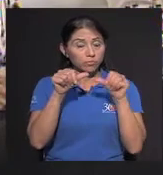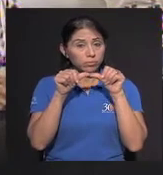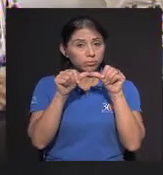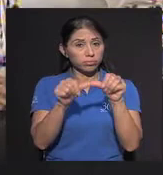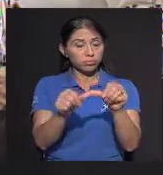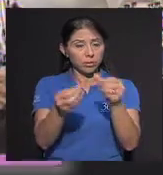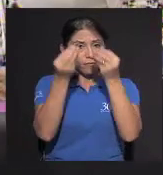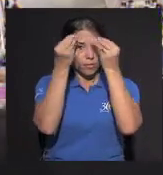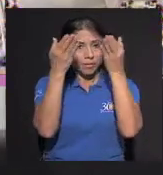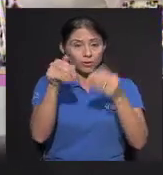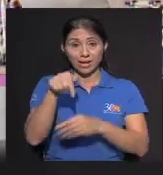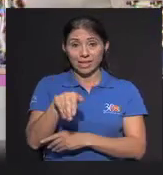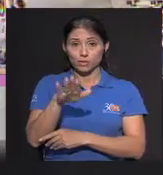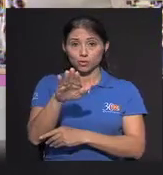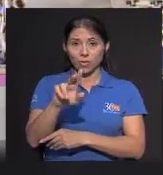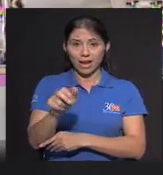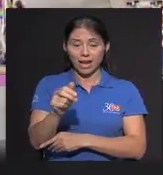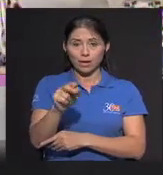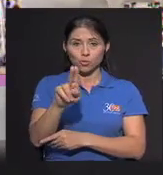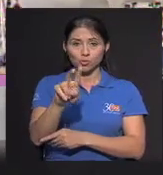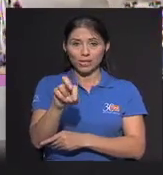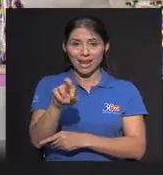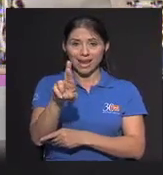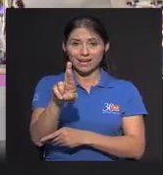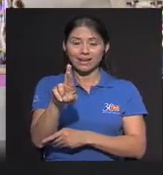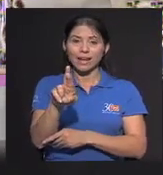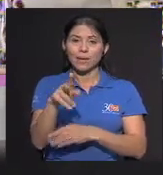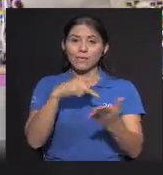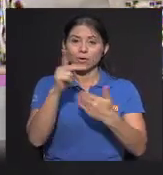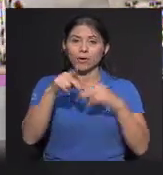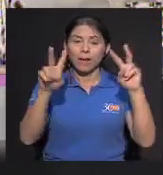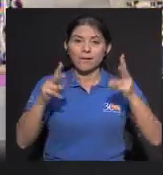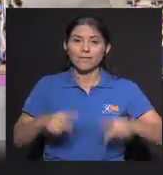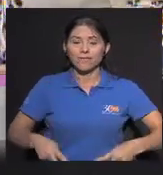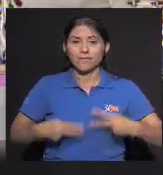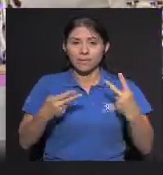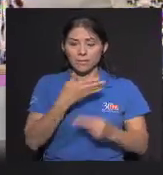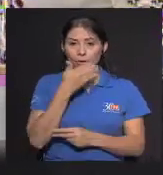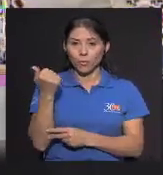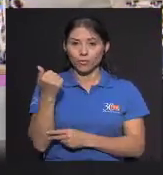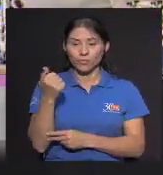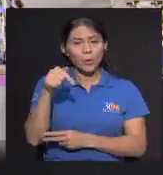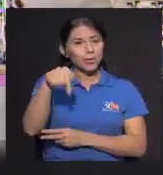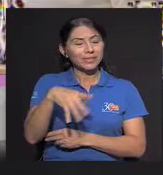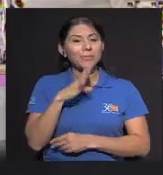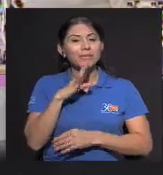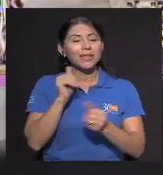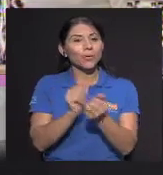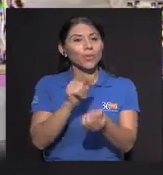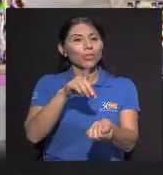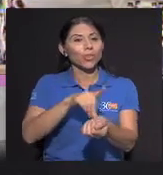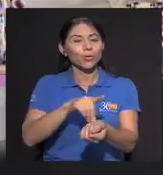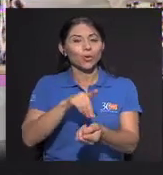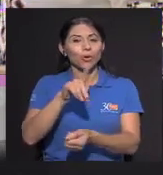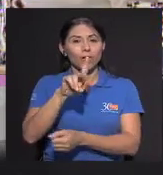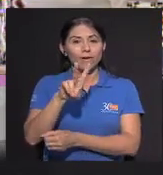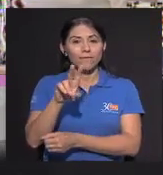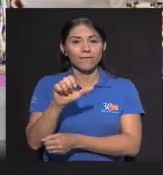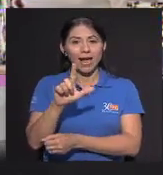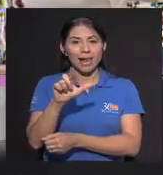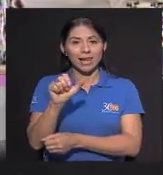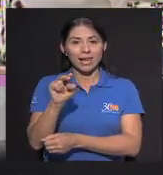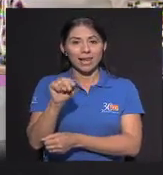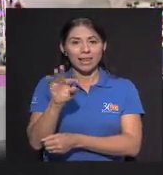Usted se mantiene informado aquí en su canal UCR y en su programa Vivir Mejor Este día estamos conversando con el doctor